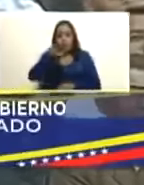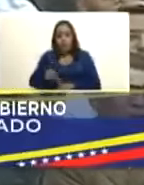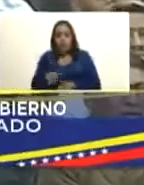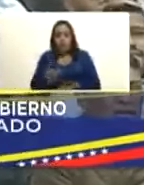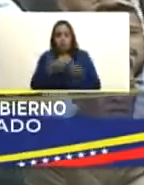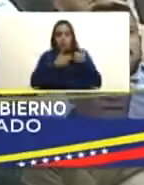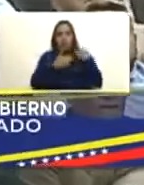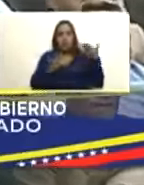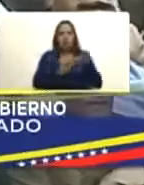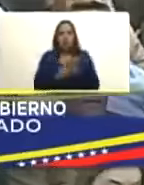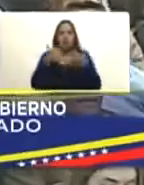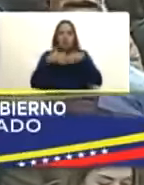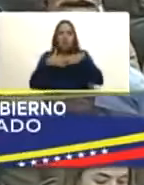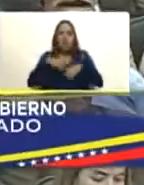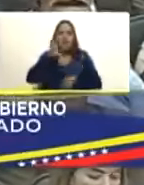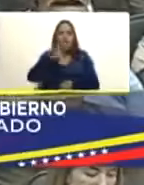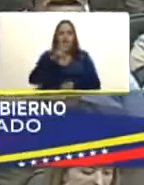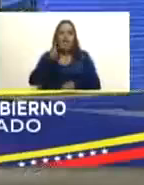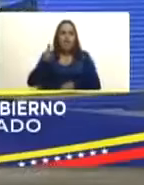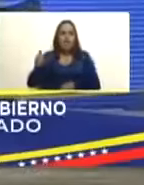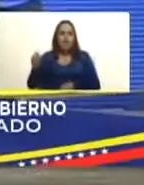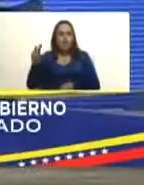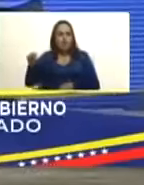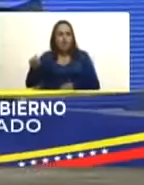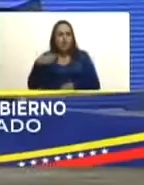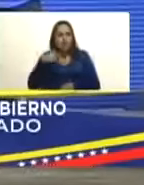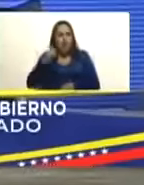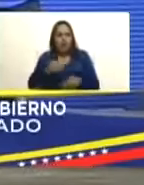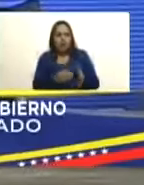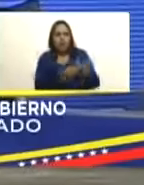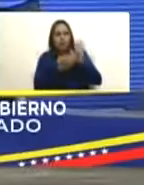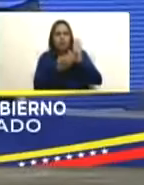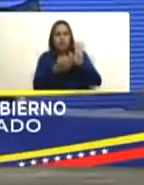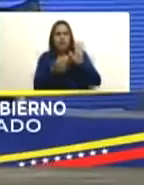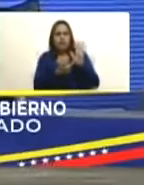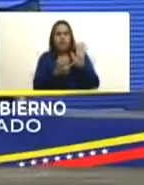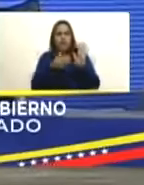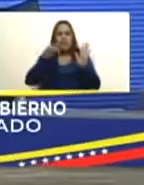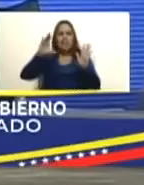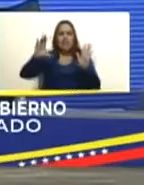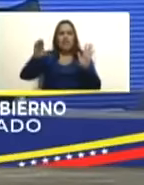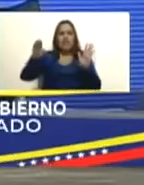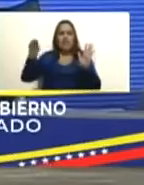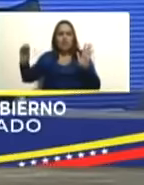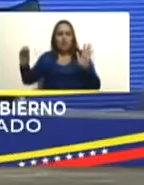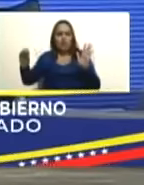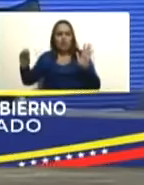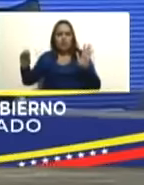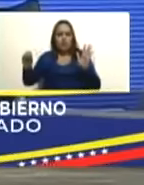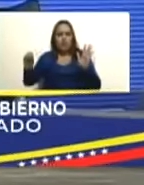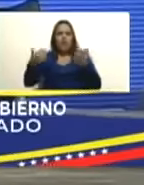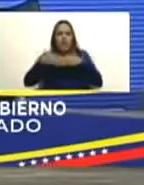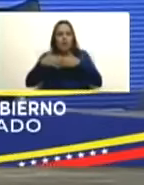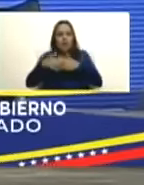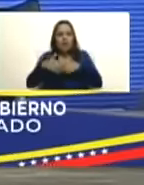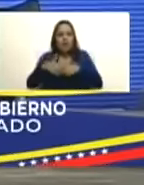exxonmóvil aquí tengo la declaración el CEO de la exxonmóvil ahora lo llaman CEO ¿no?